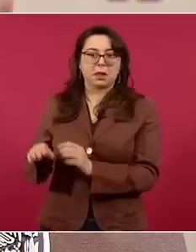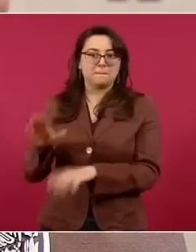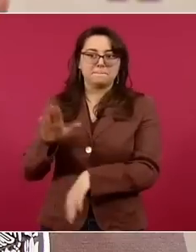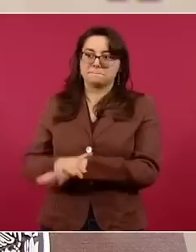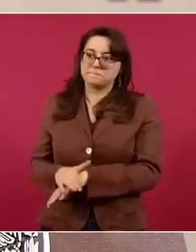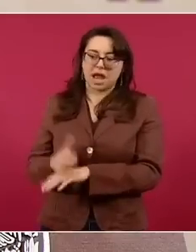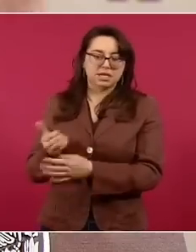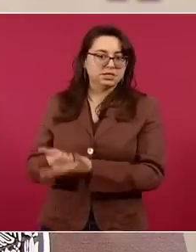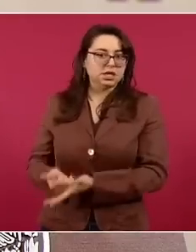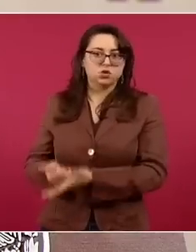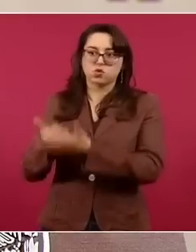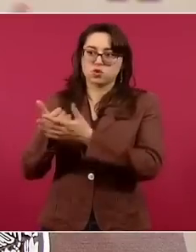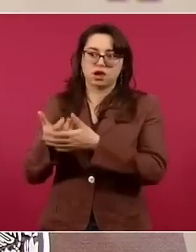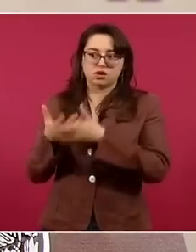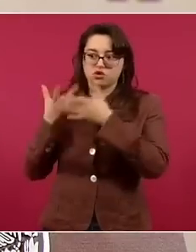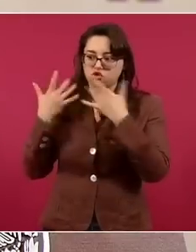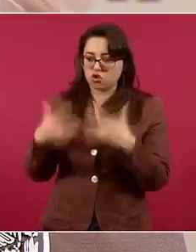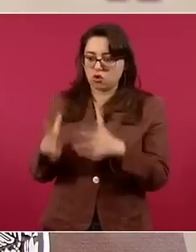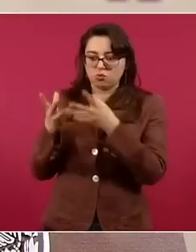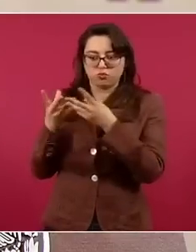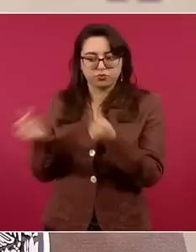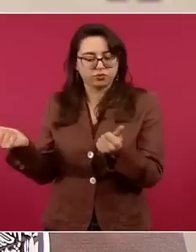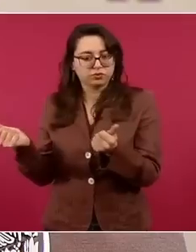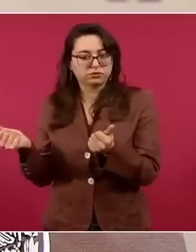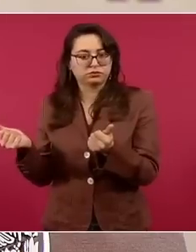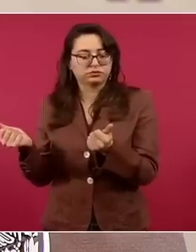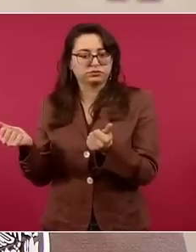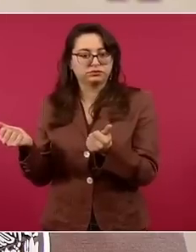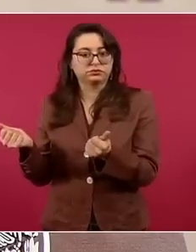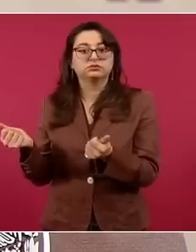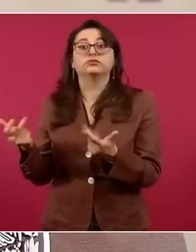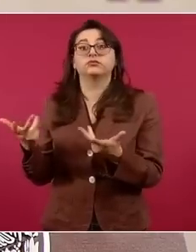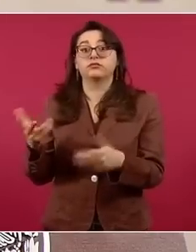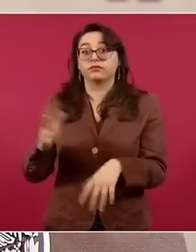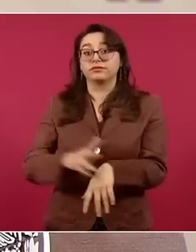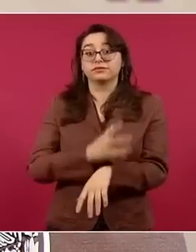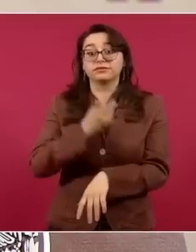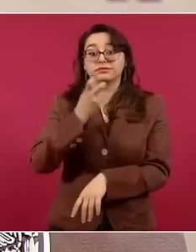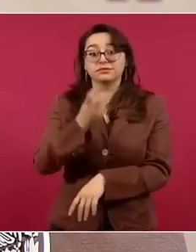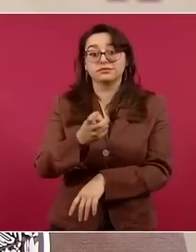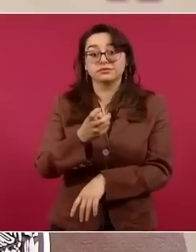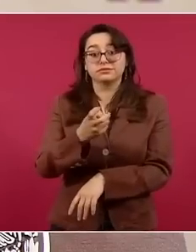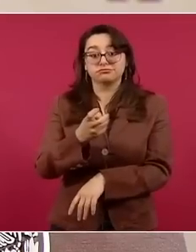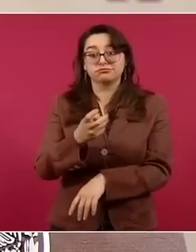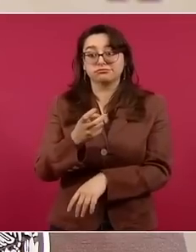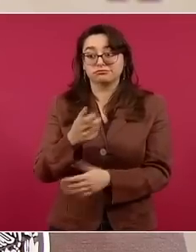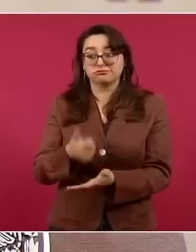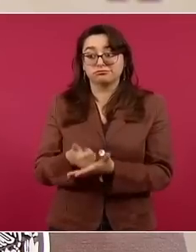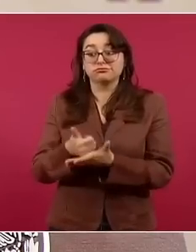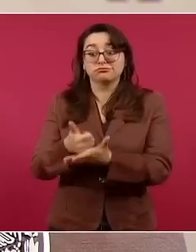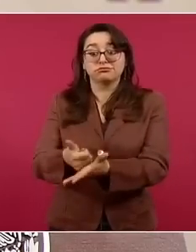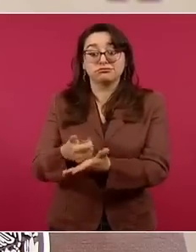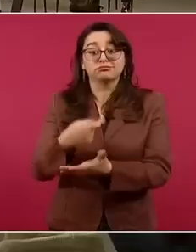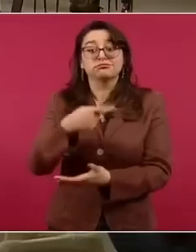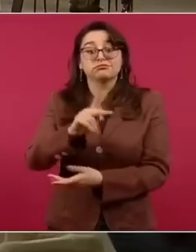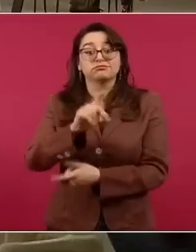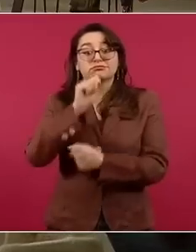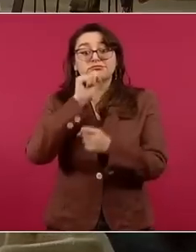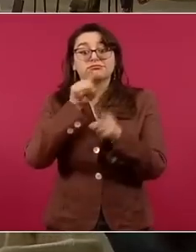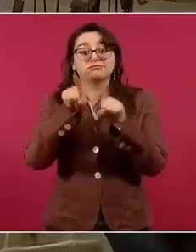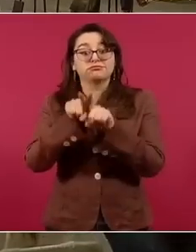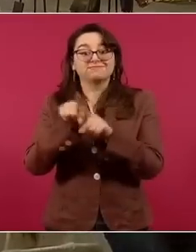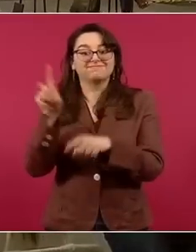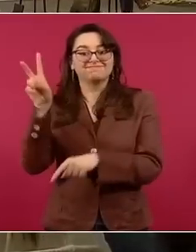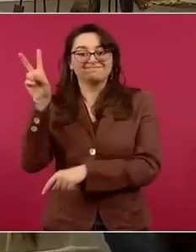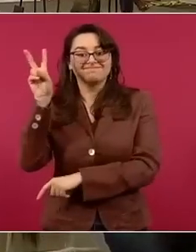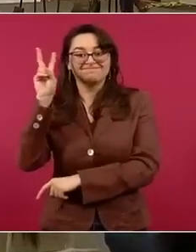en una proporción semejante. Por eso es tan adictiva a una dosis pequeñas. Y una cosa muy importante es que el